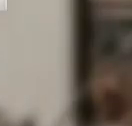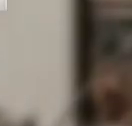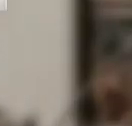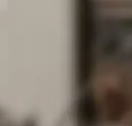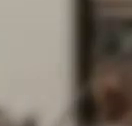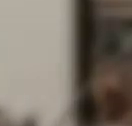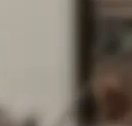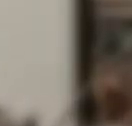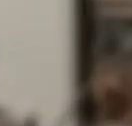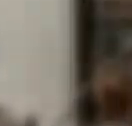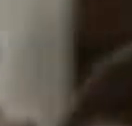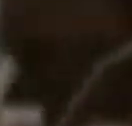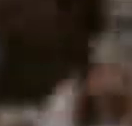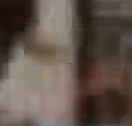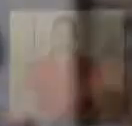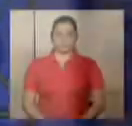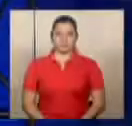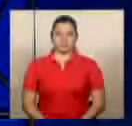de la